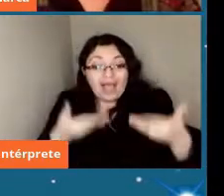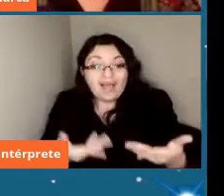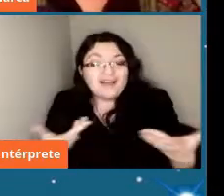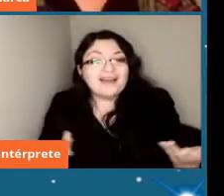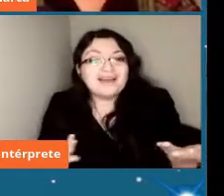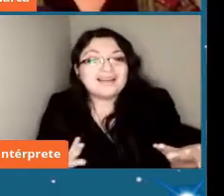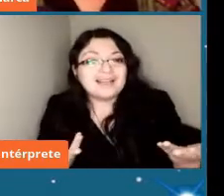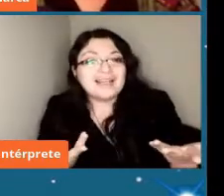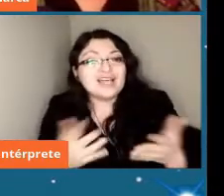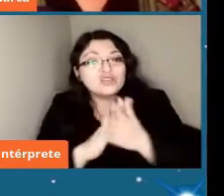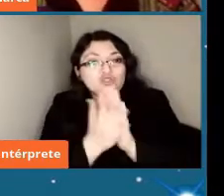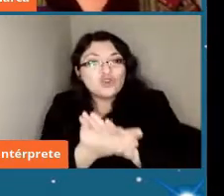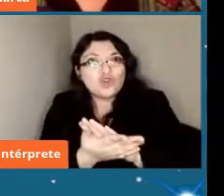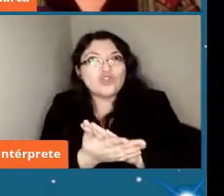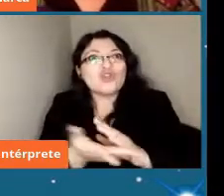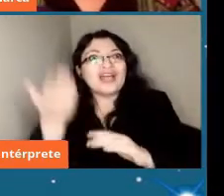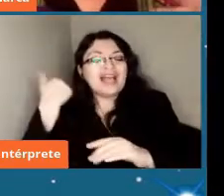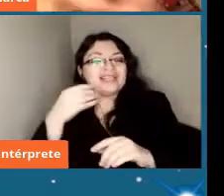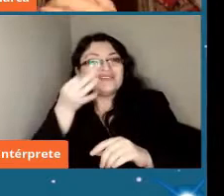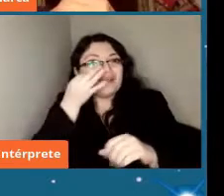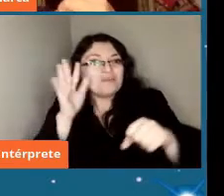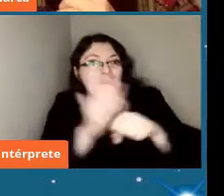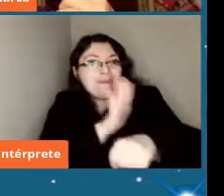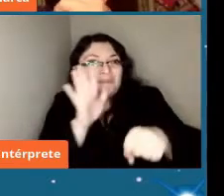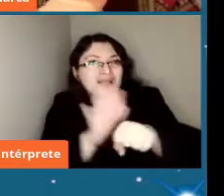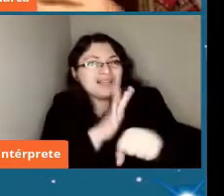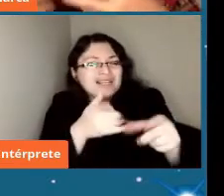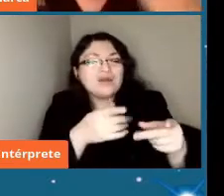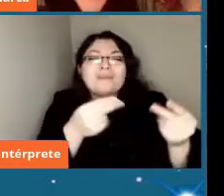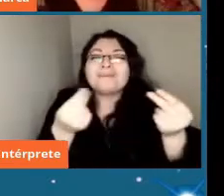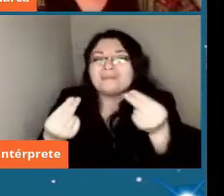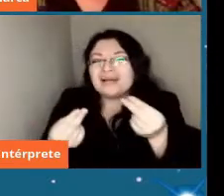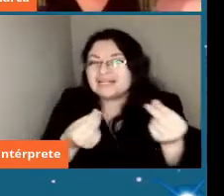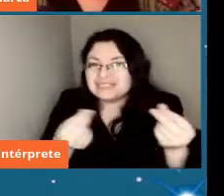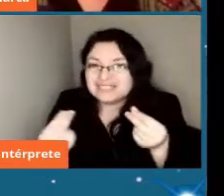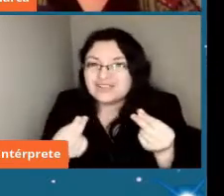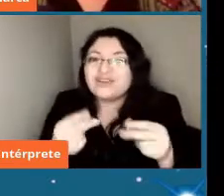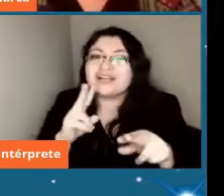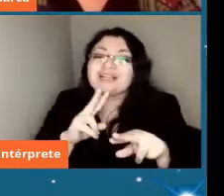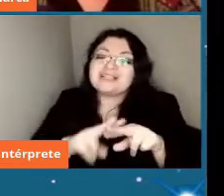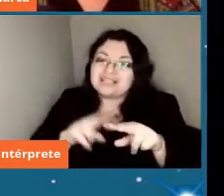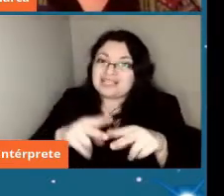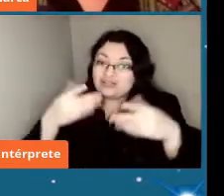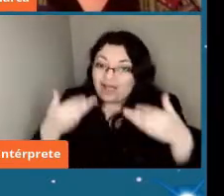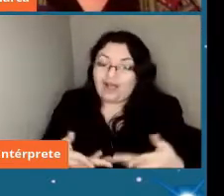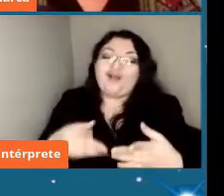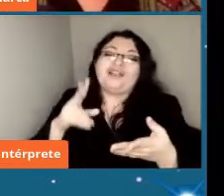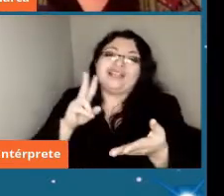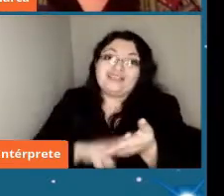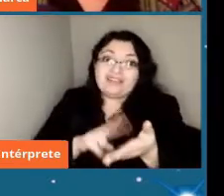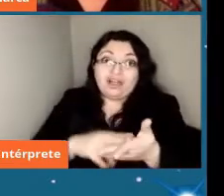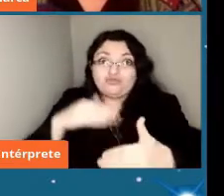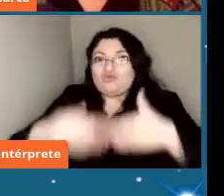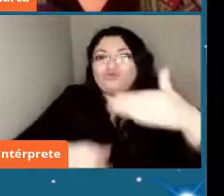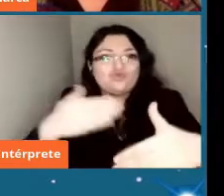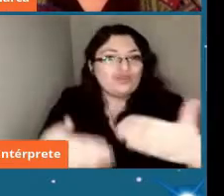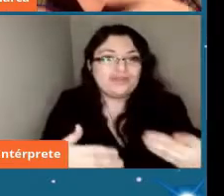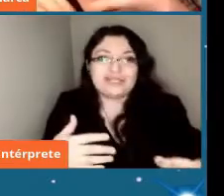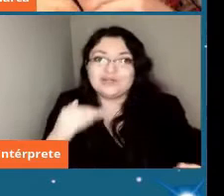todo lo que vimos en ciencia ficción parecería que se está haciendo realidad a pasos agigantados